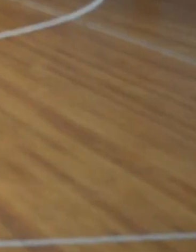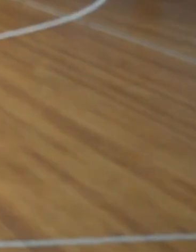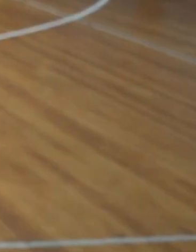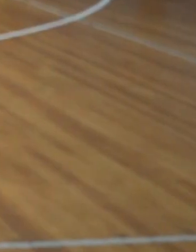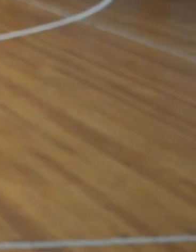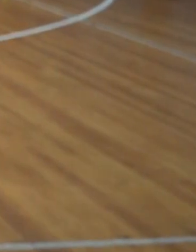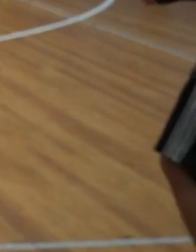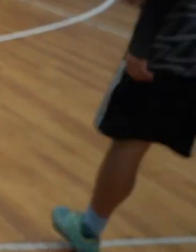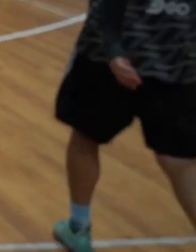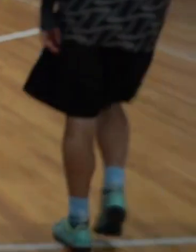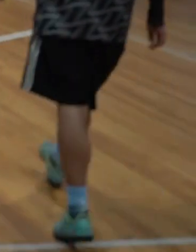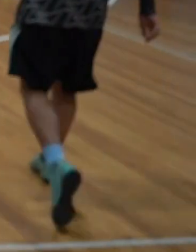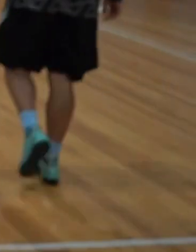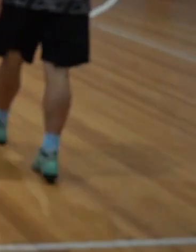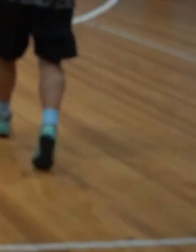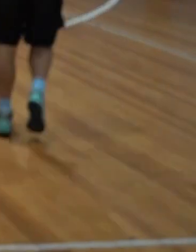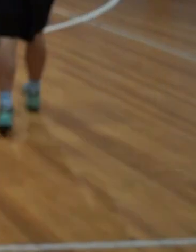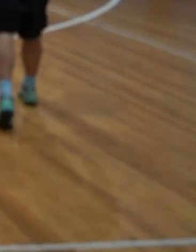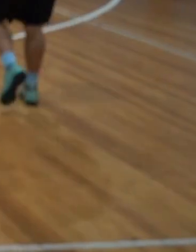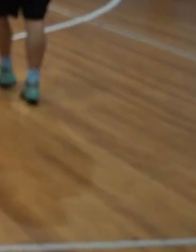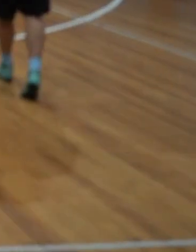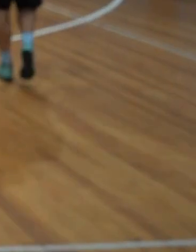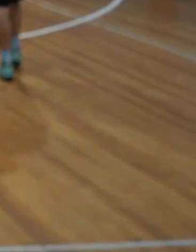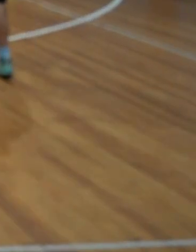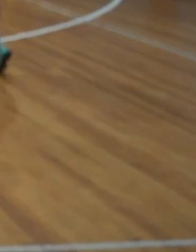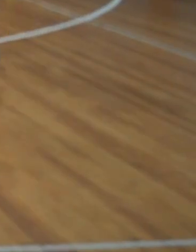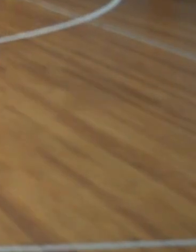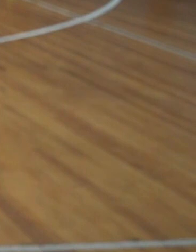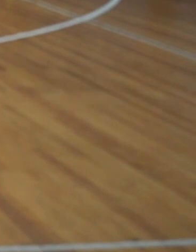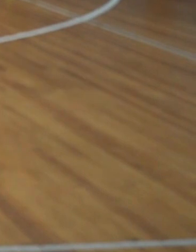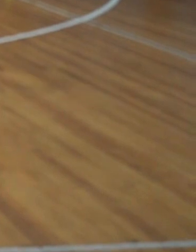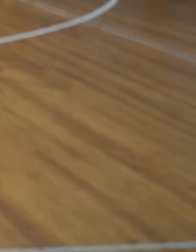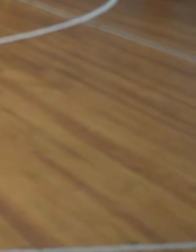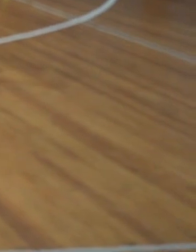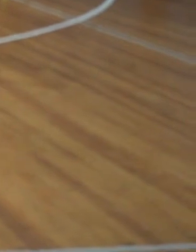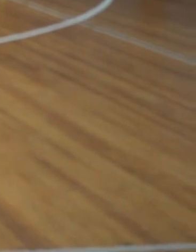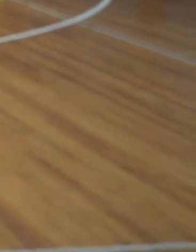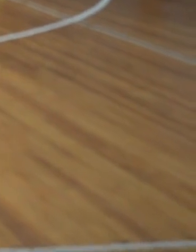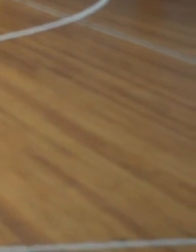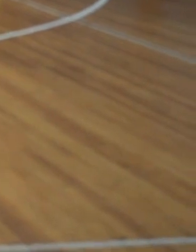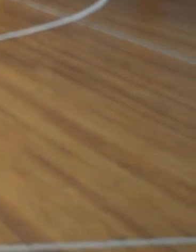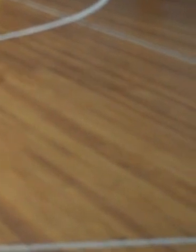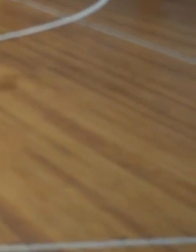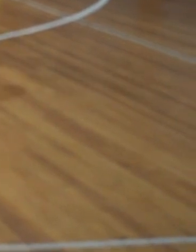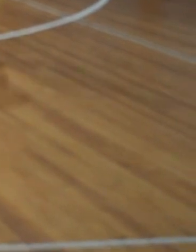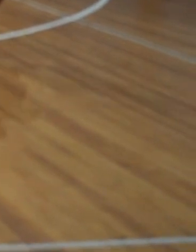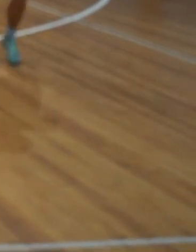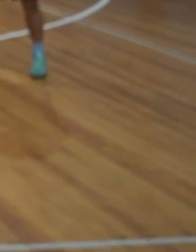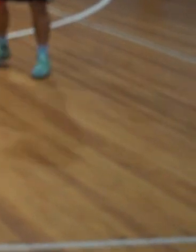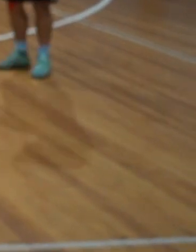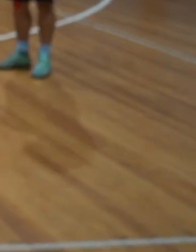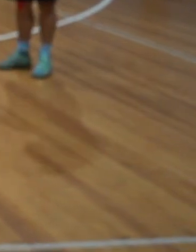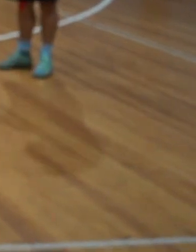Hola, primeramente me presento, yo soy directora cultural de la agrupación de solidaridad y sorda de Valdivia,